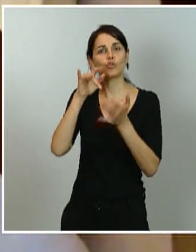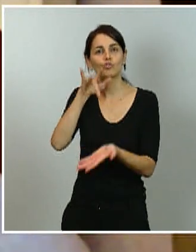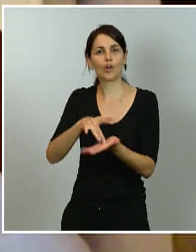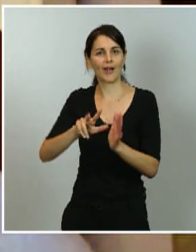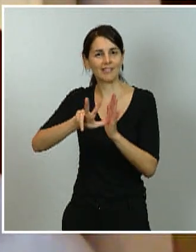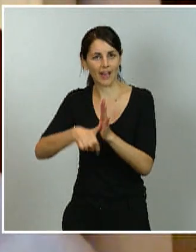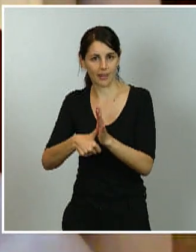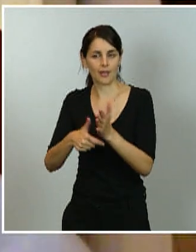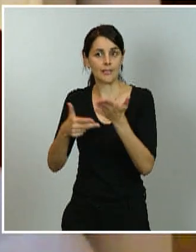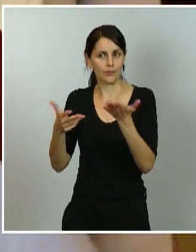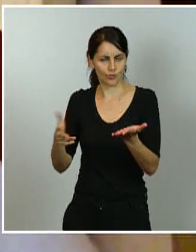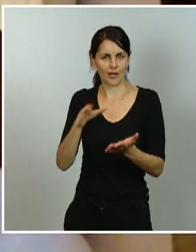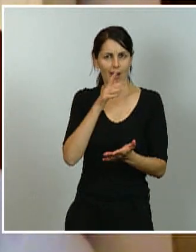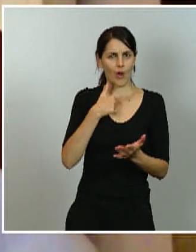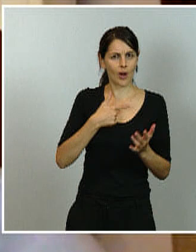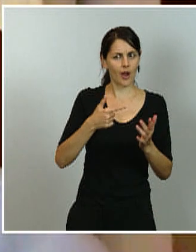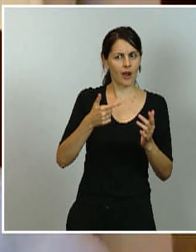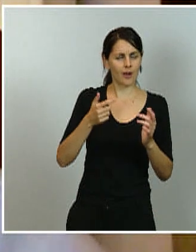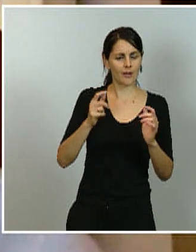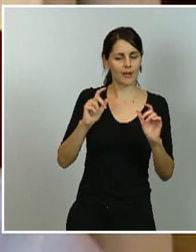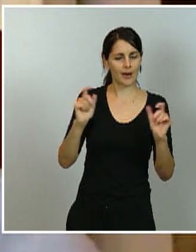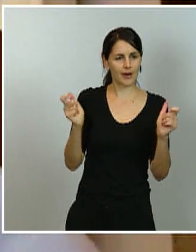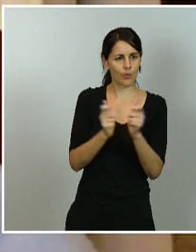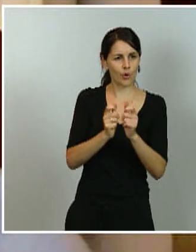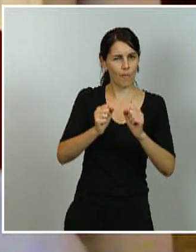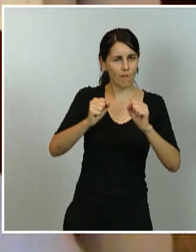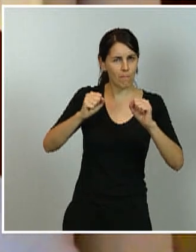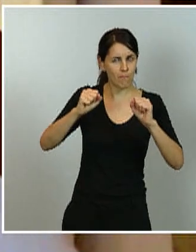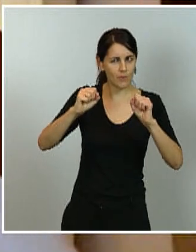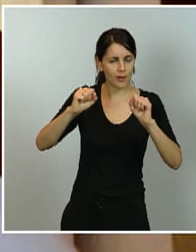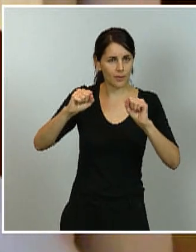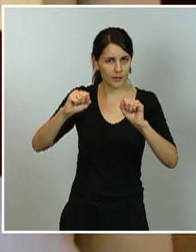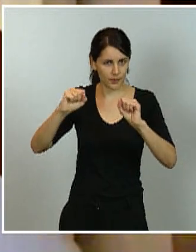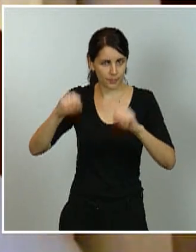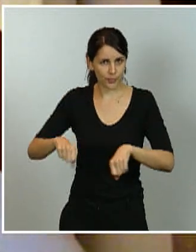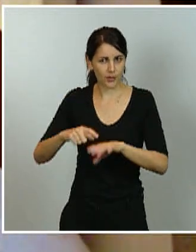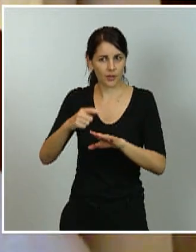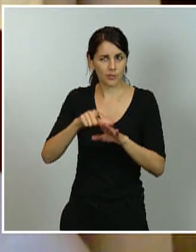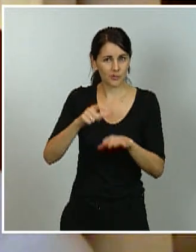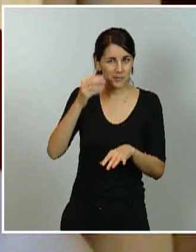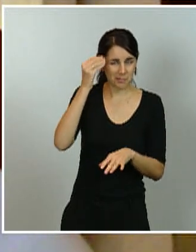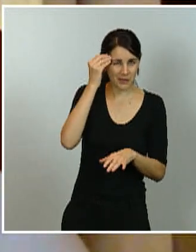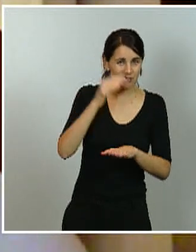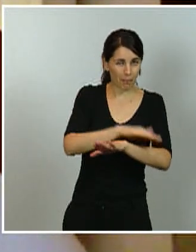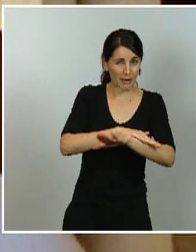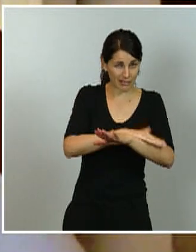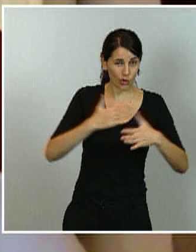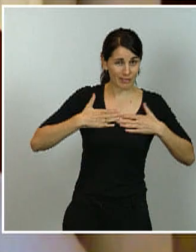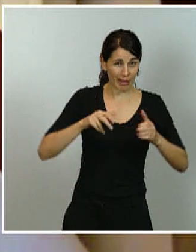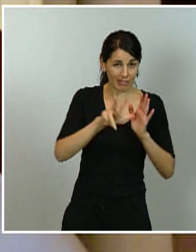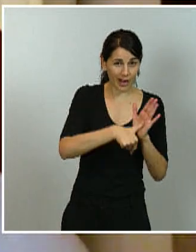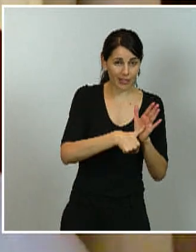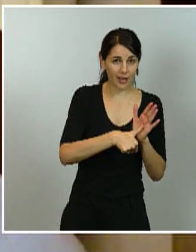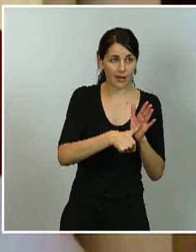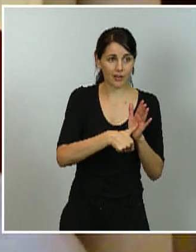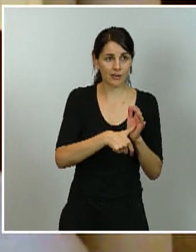usted que quien ha ido tarde es el Ministerio de Sanidad? Recuerdo que cuando se entró en la fase nueva normalidad se dijo que cuando, por ejemplo, un brote afectase